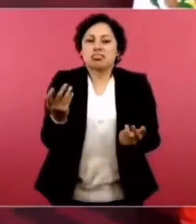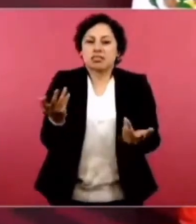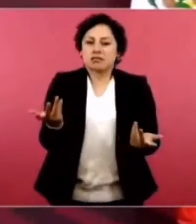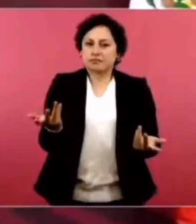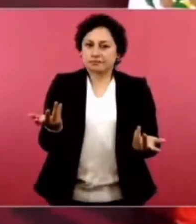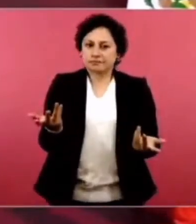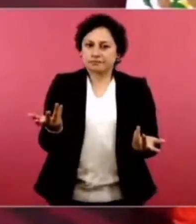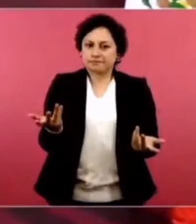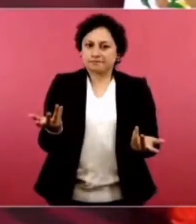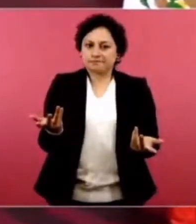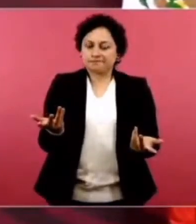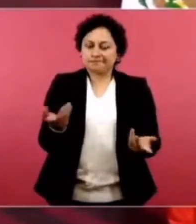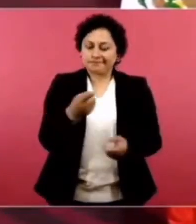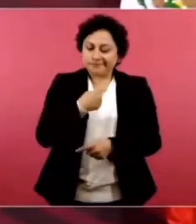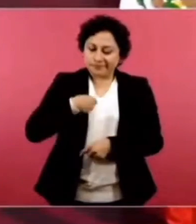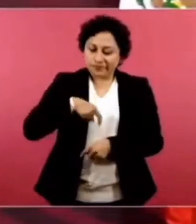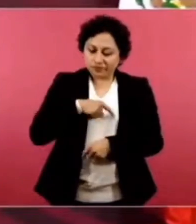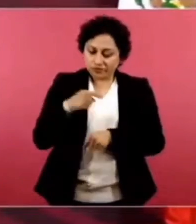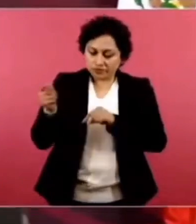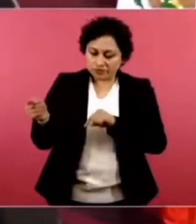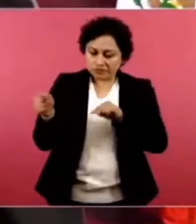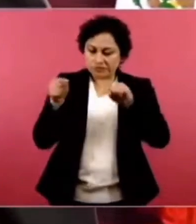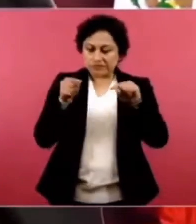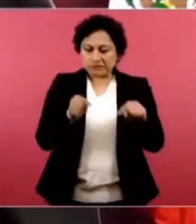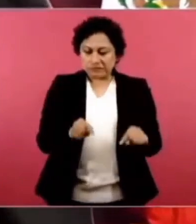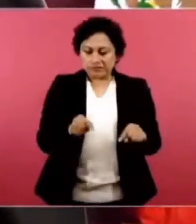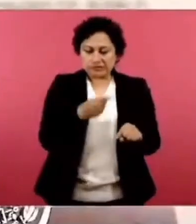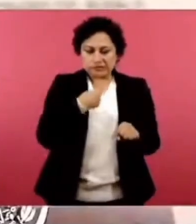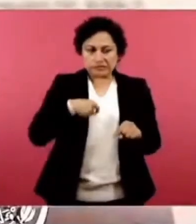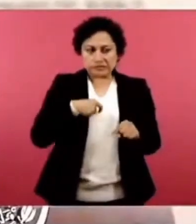Tomamos la decisión, con el apoyo de la gente,